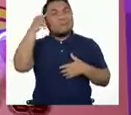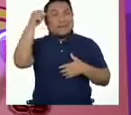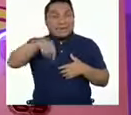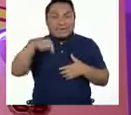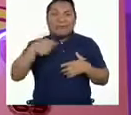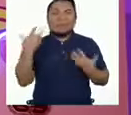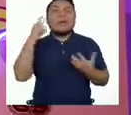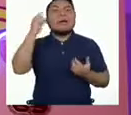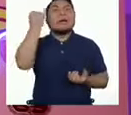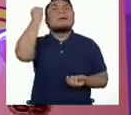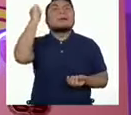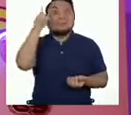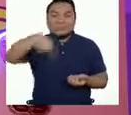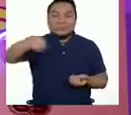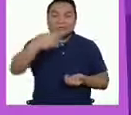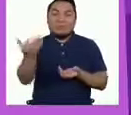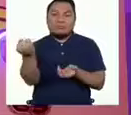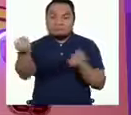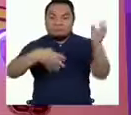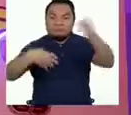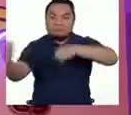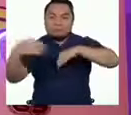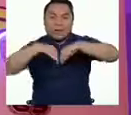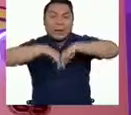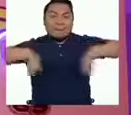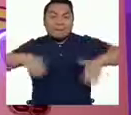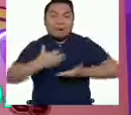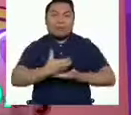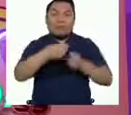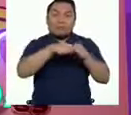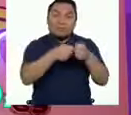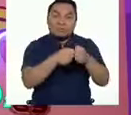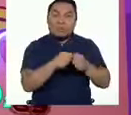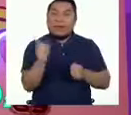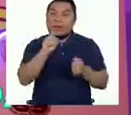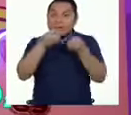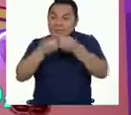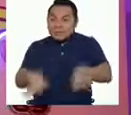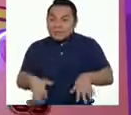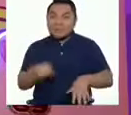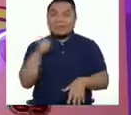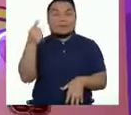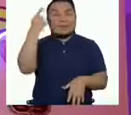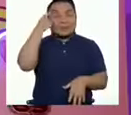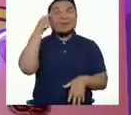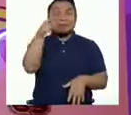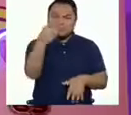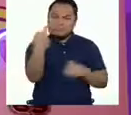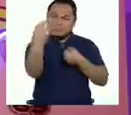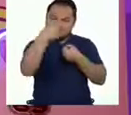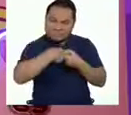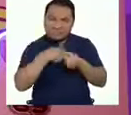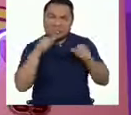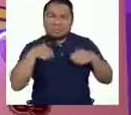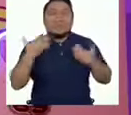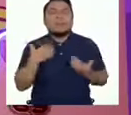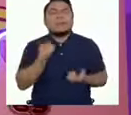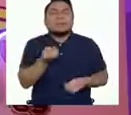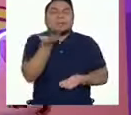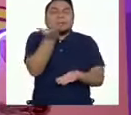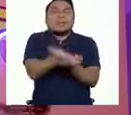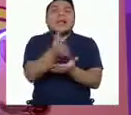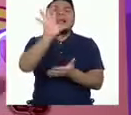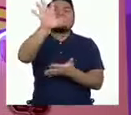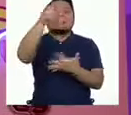para reutilizar residuos plásticos. Pero tú te preguntarás, ¿cómo hago un secoladrillo? Por eso te traigo 5